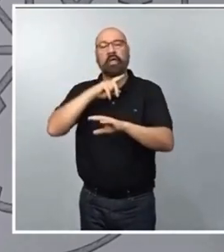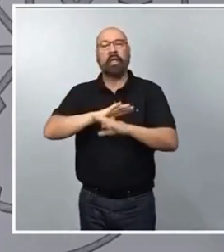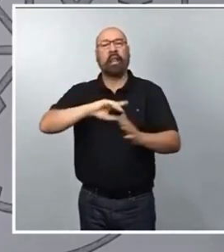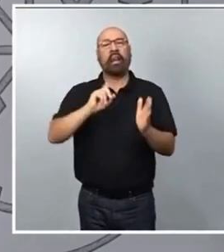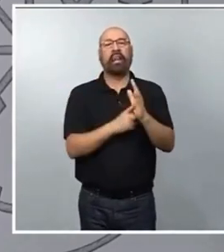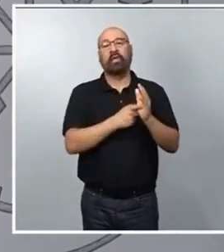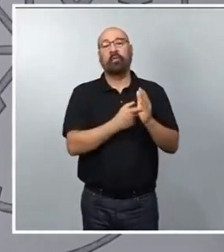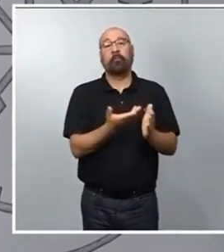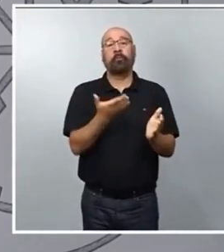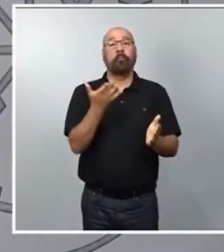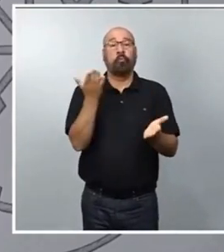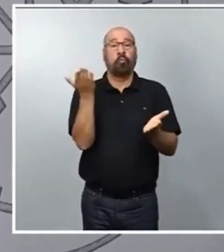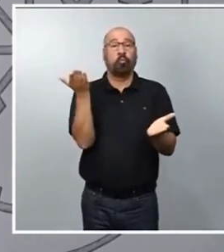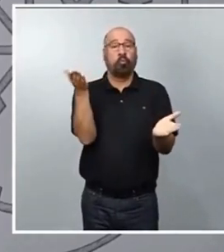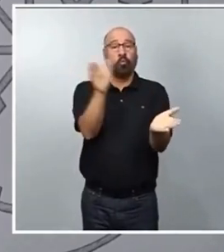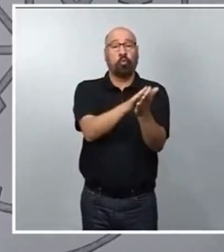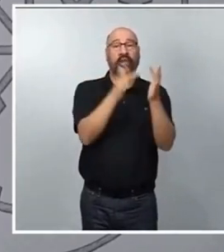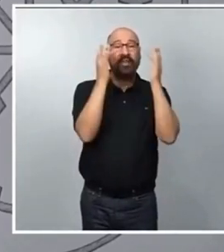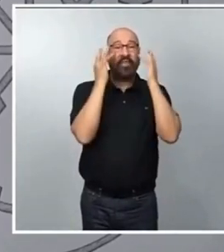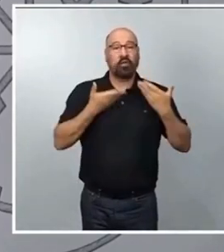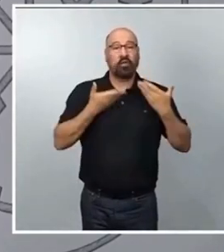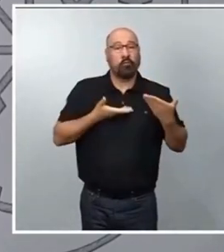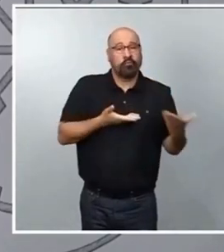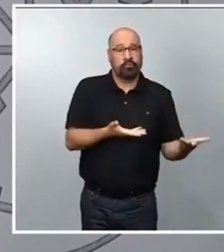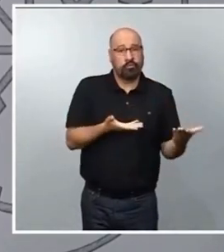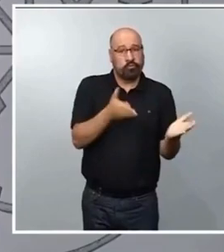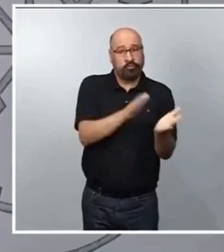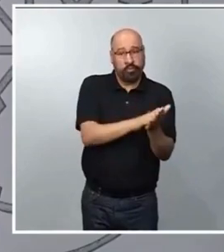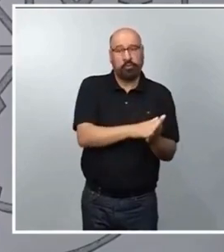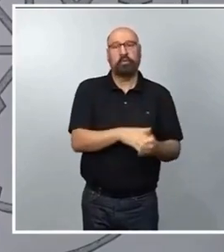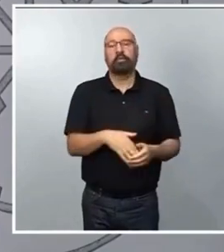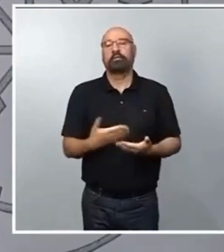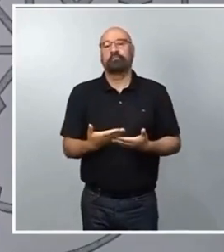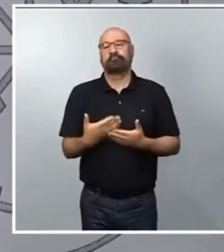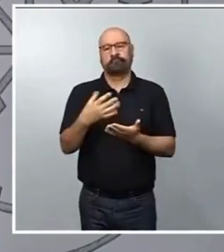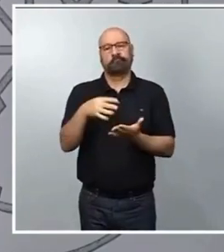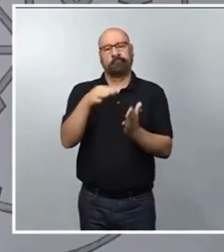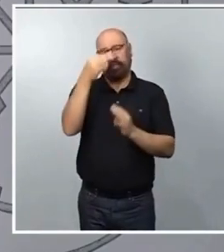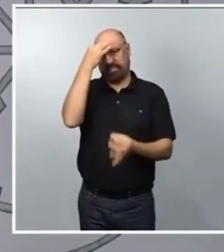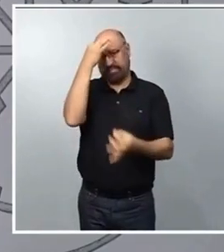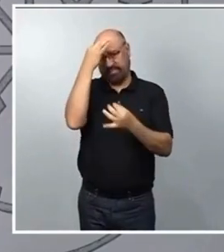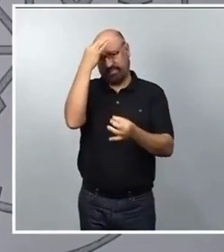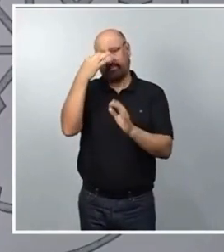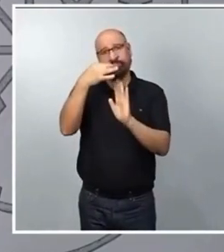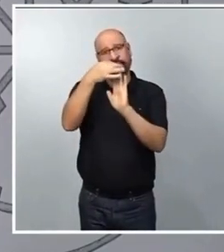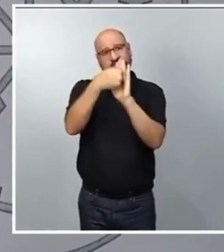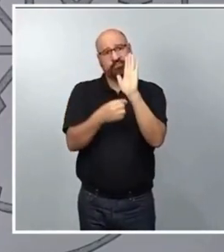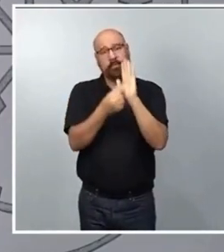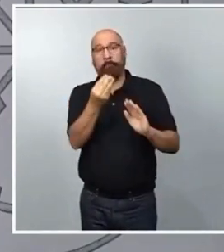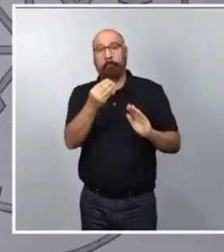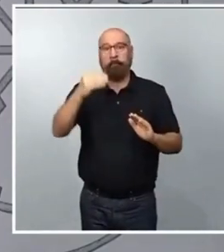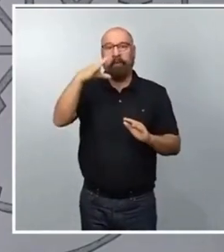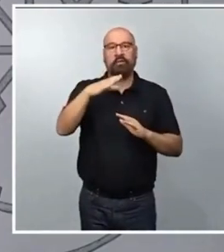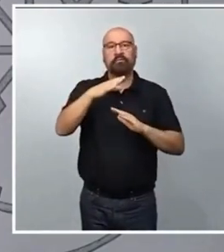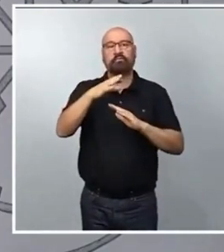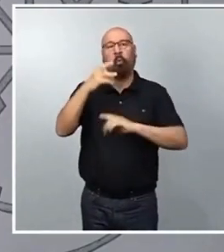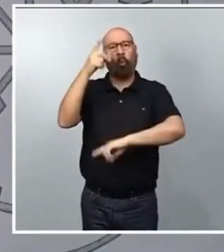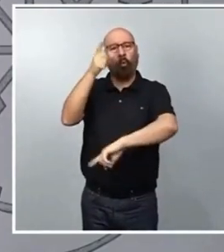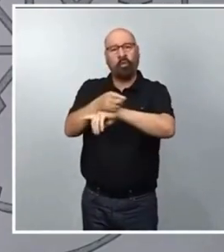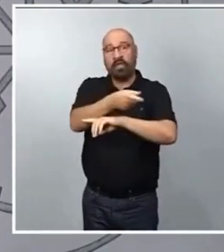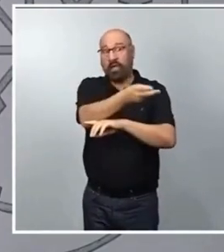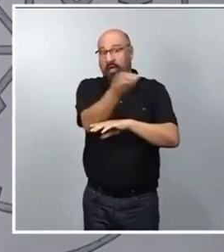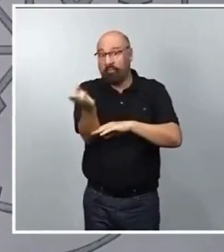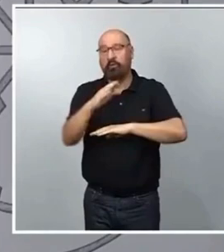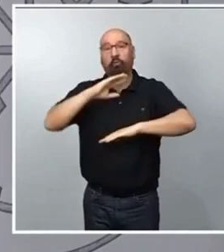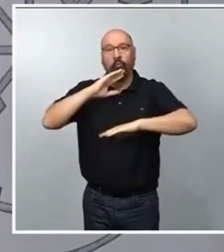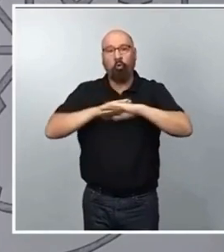esta normativa, a limitar los requisitos para acceder a los derechos que garantiza la ley de eutanasia, sino que ese